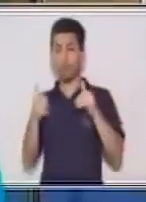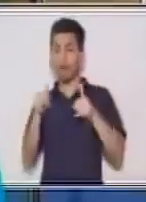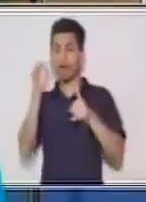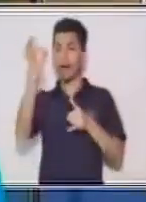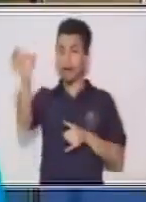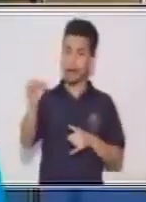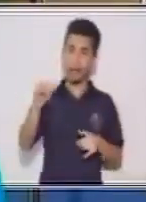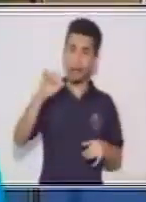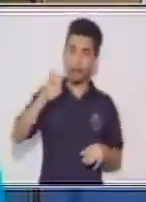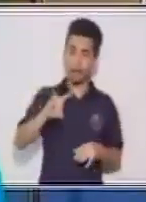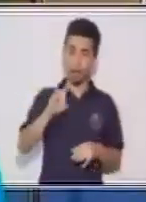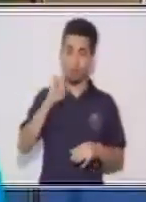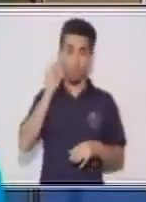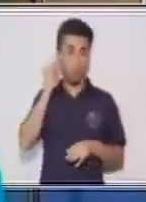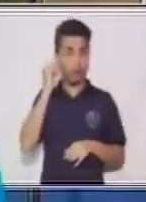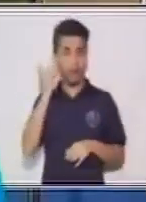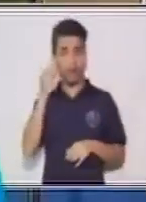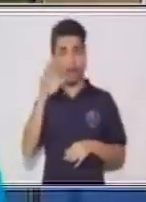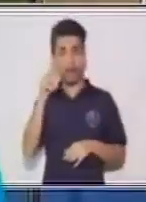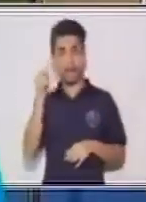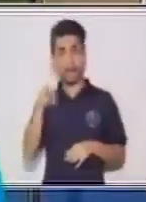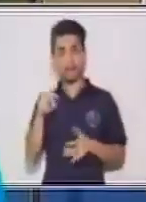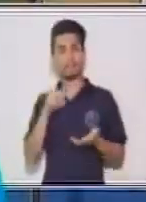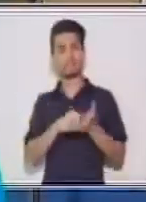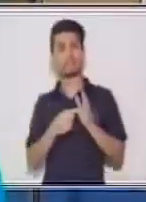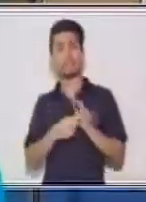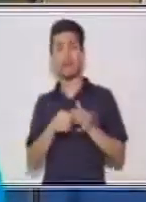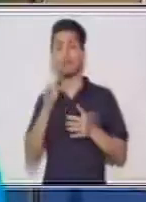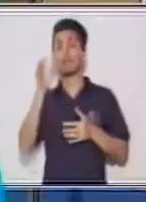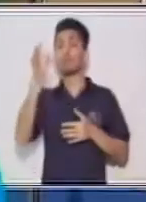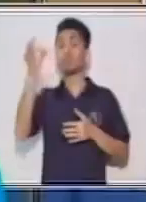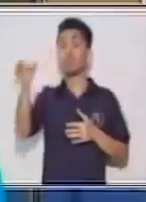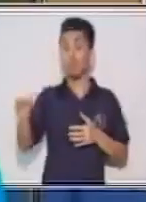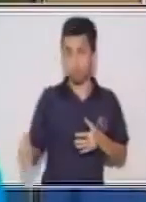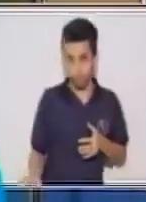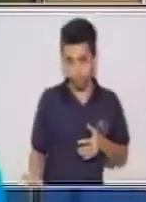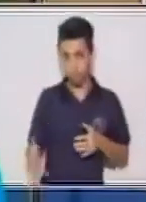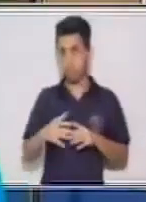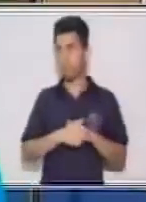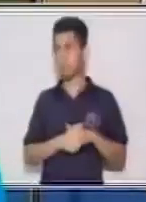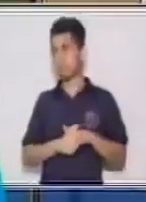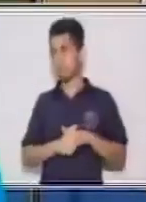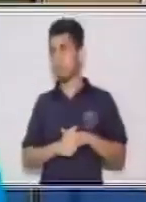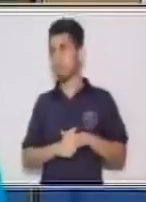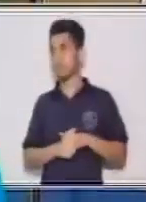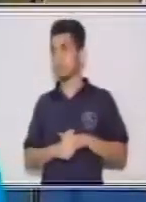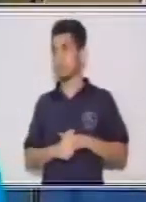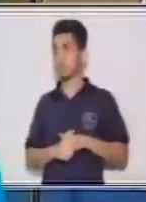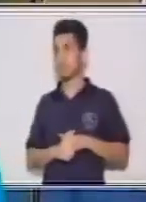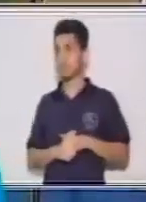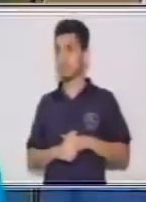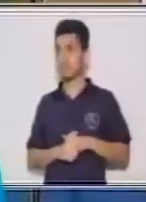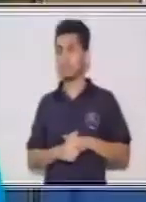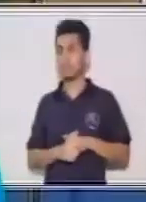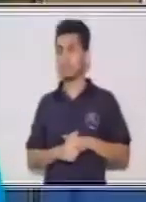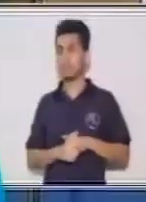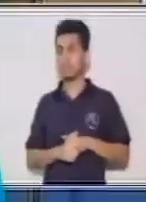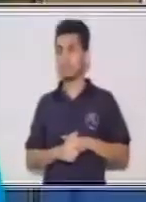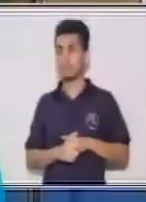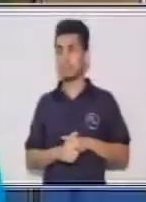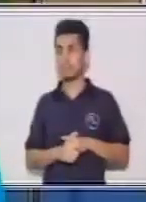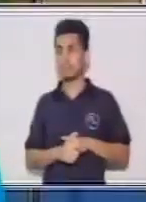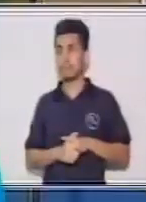Si decimos jugarán, ¿qué significa? ¿En qué tiempo está? Como para que tú puedas analizar.